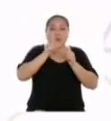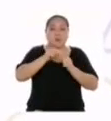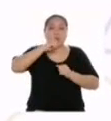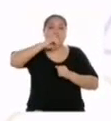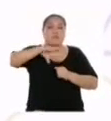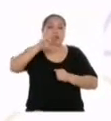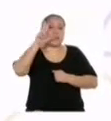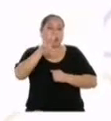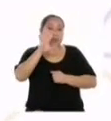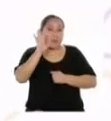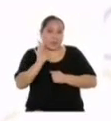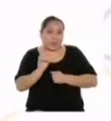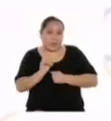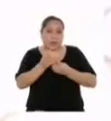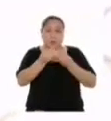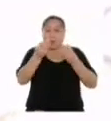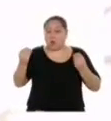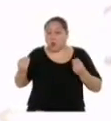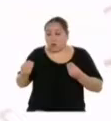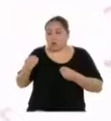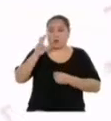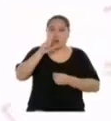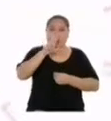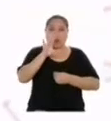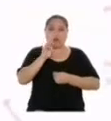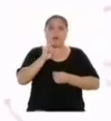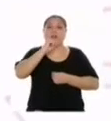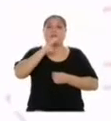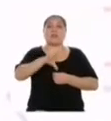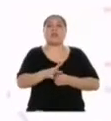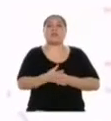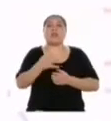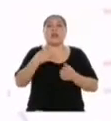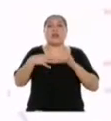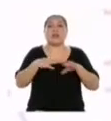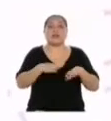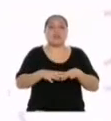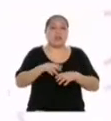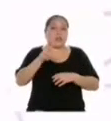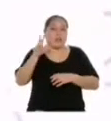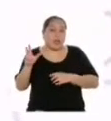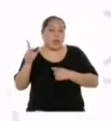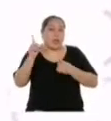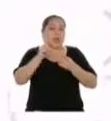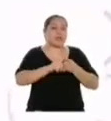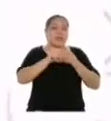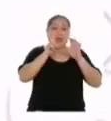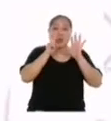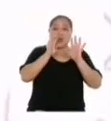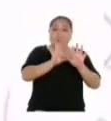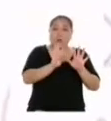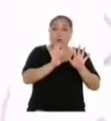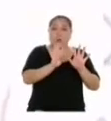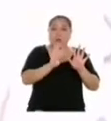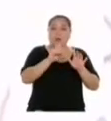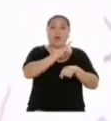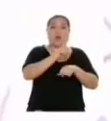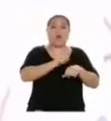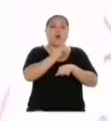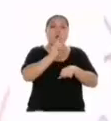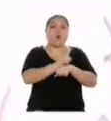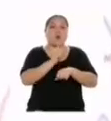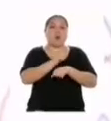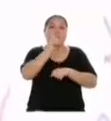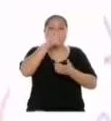37, la gran mayoría, realiza entre 3 y menos de 9 horas de actividad física semanal. ¿Hacemos el polígono de